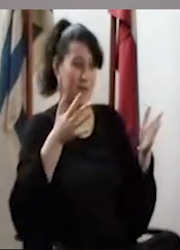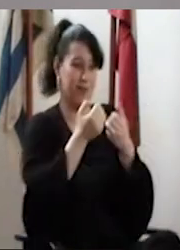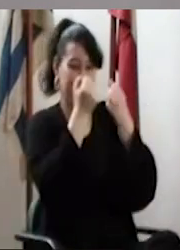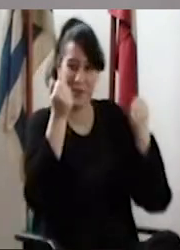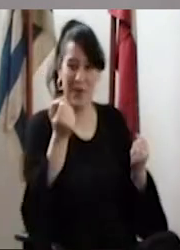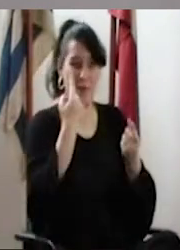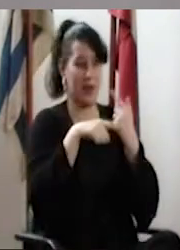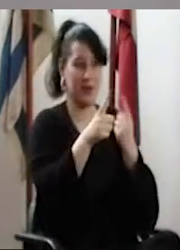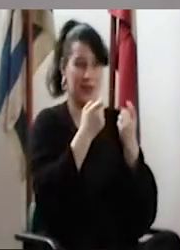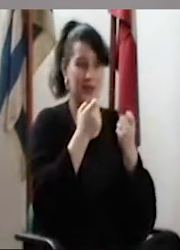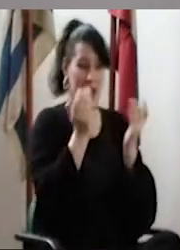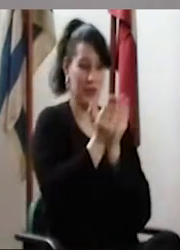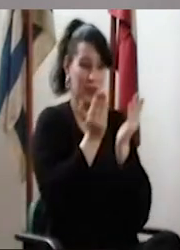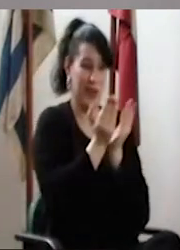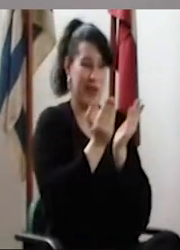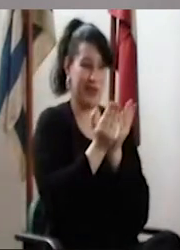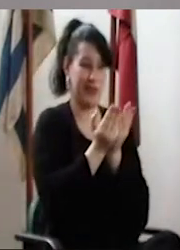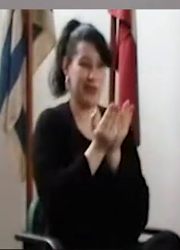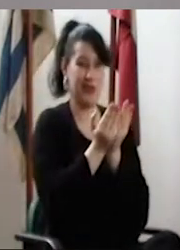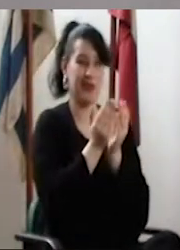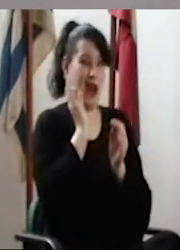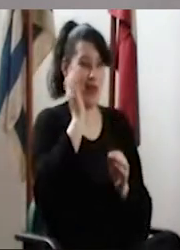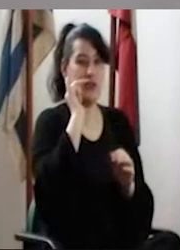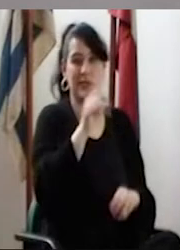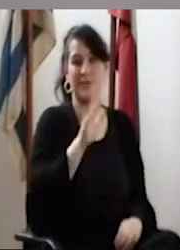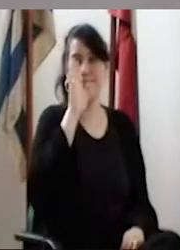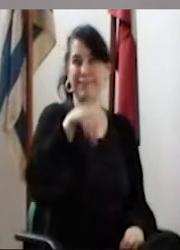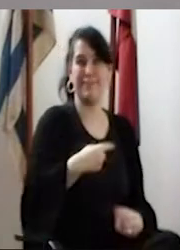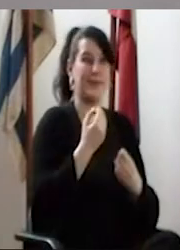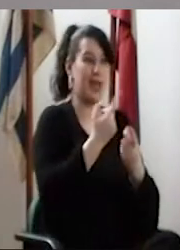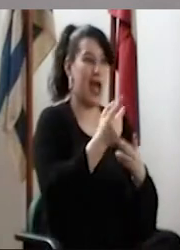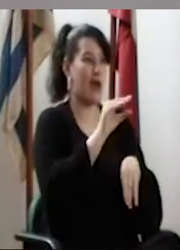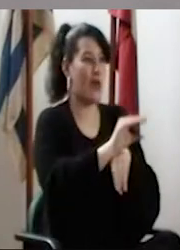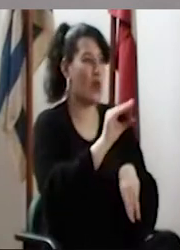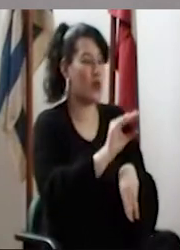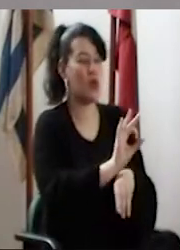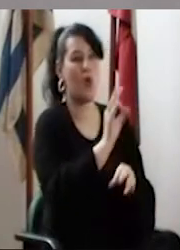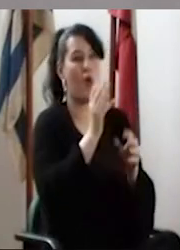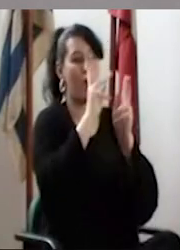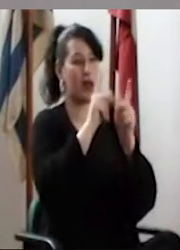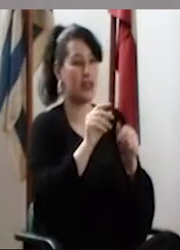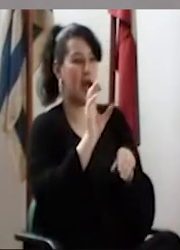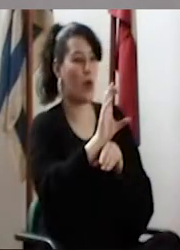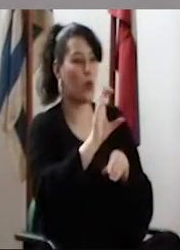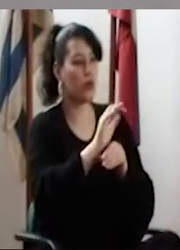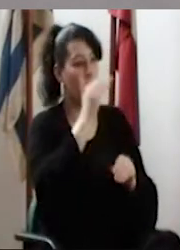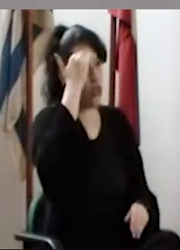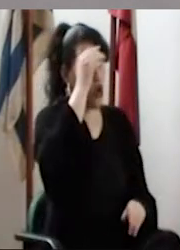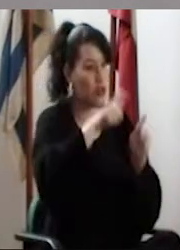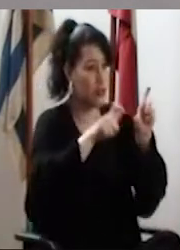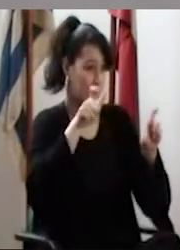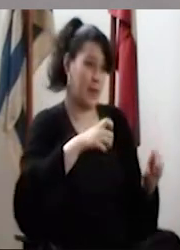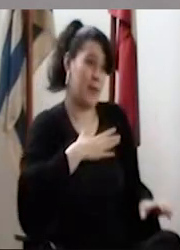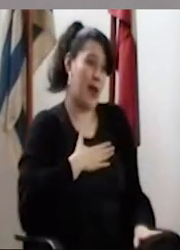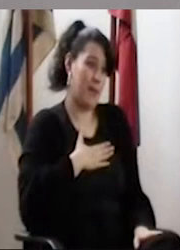en esta definición, pero en algún momento tienen que haber estudiantes de grado. Si vos le das algunos cursos u organizás cursos